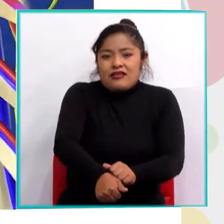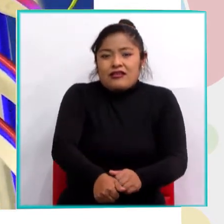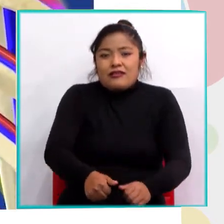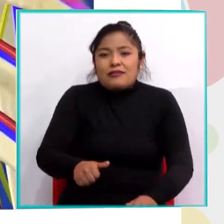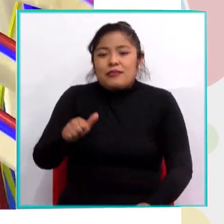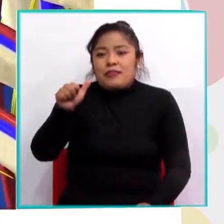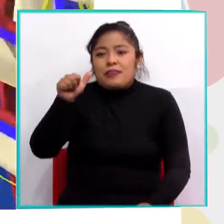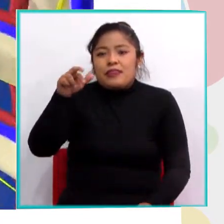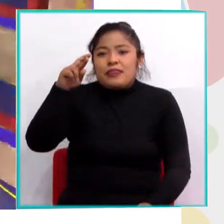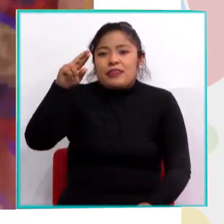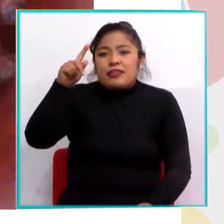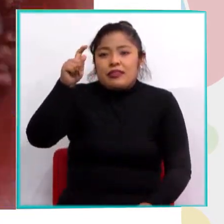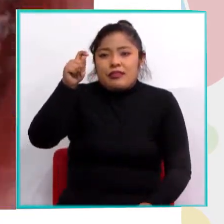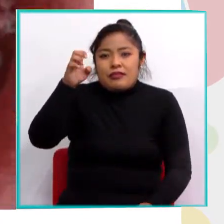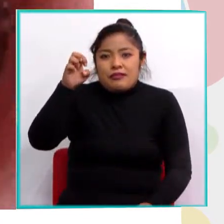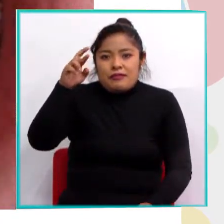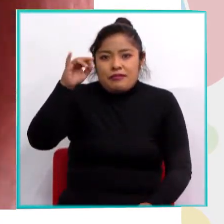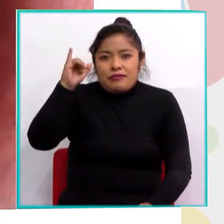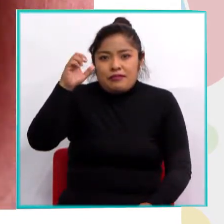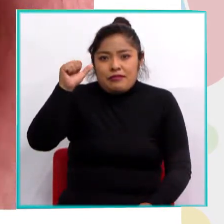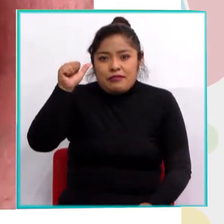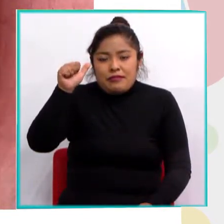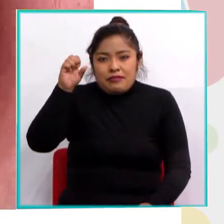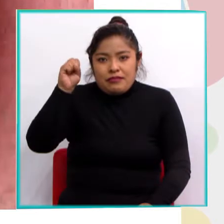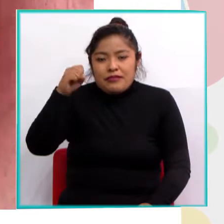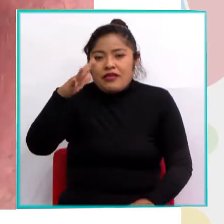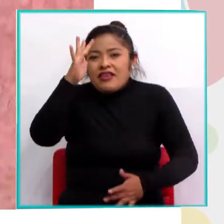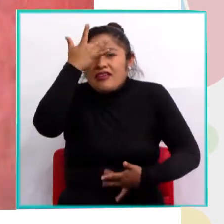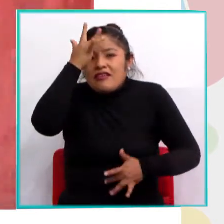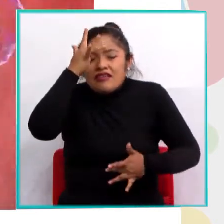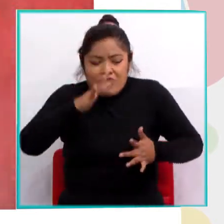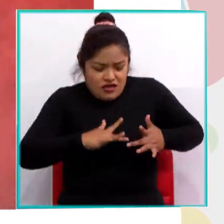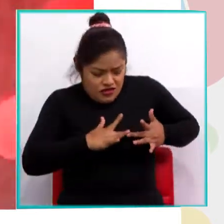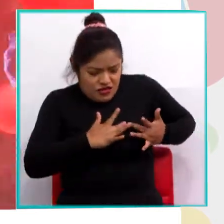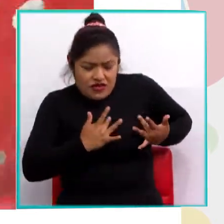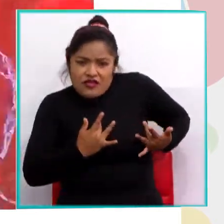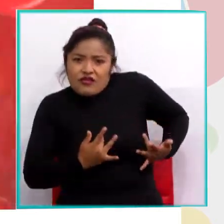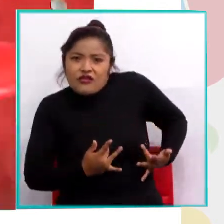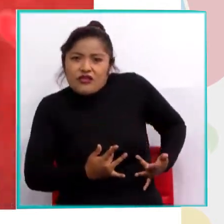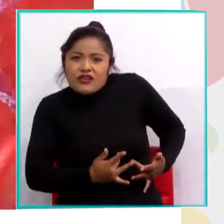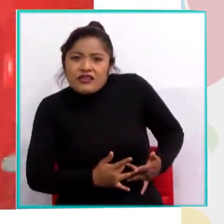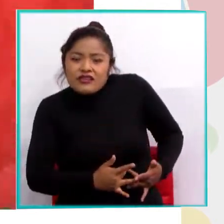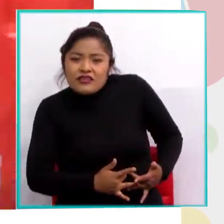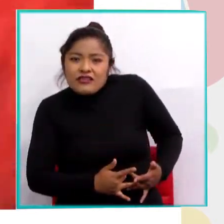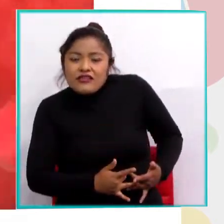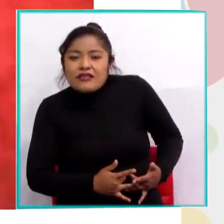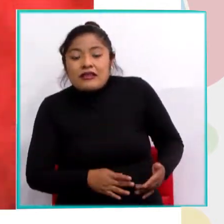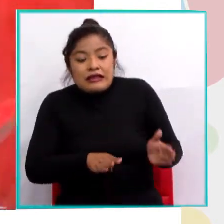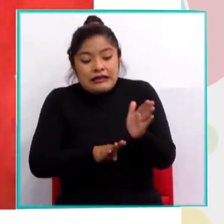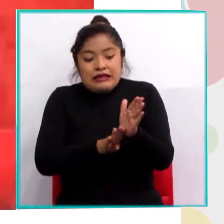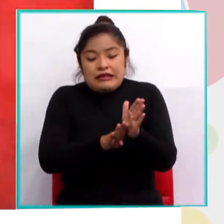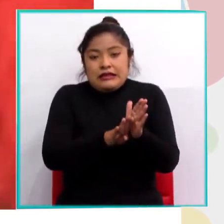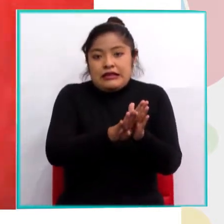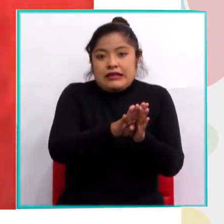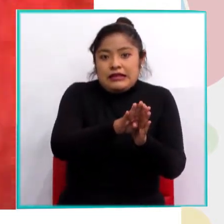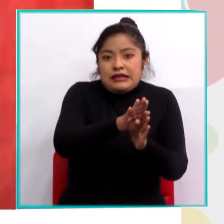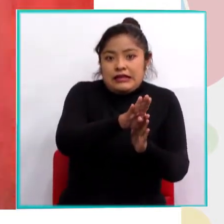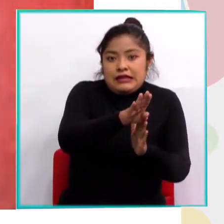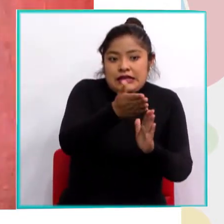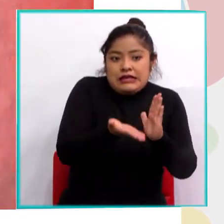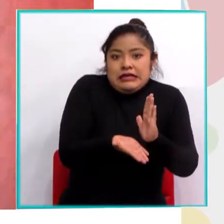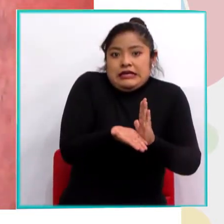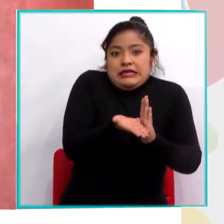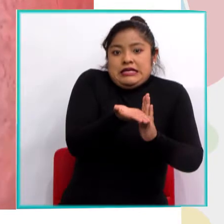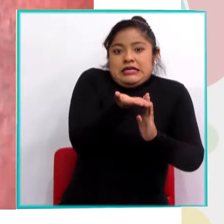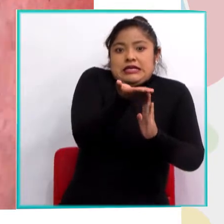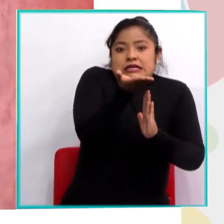arterial también va a ser una enfermedad cardiovascular que se va a desarrollar por la elevación de